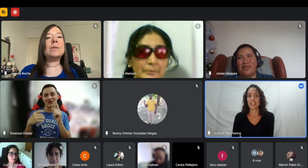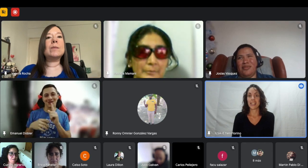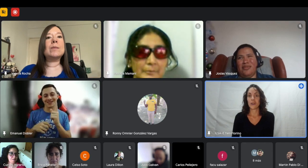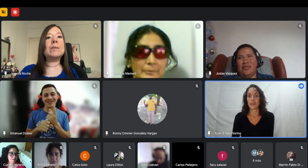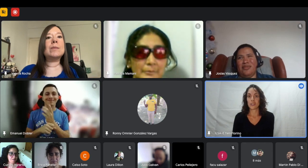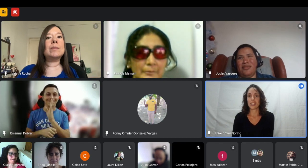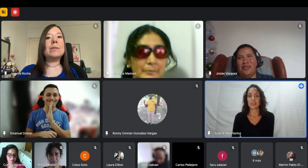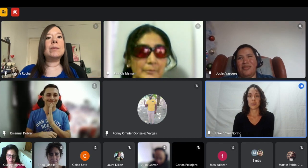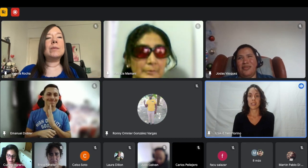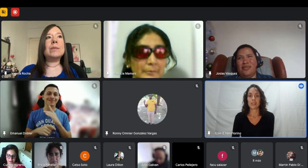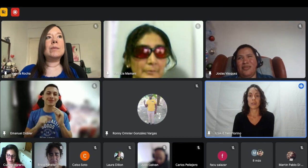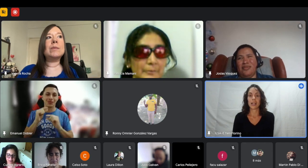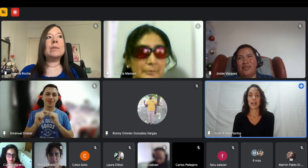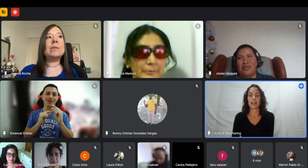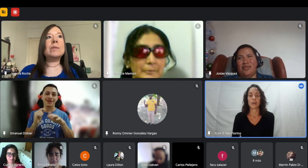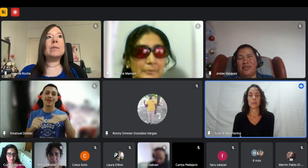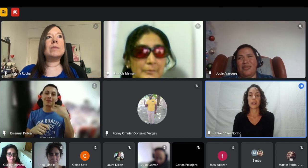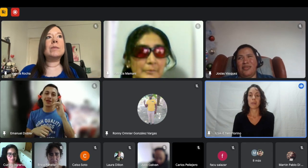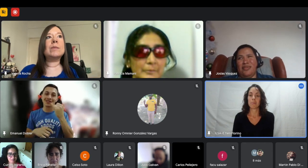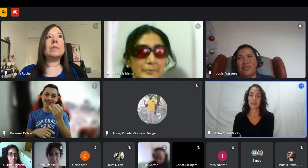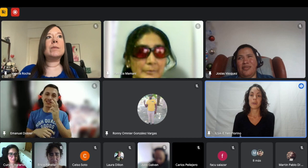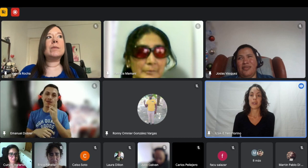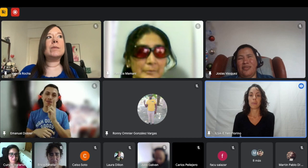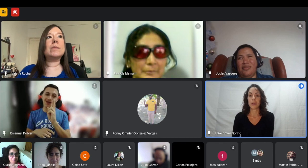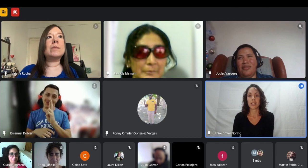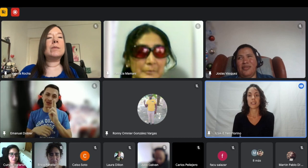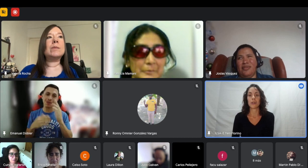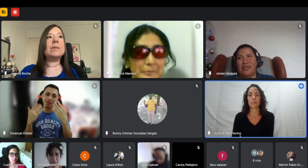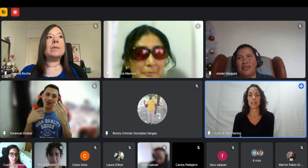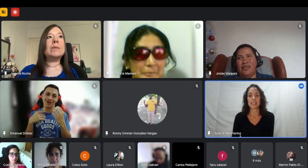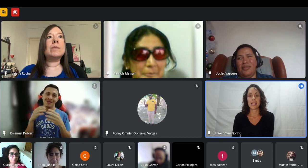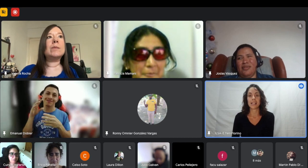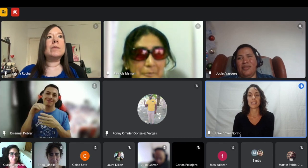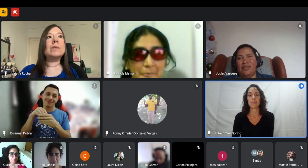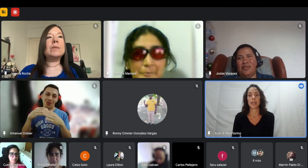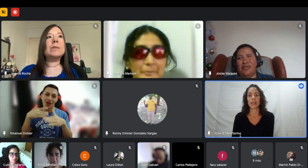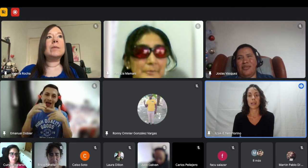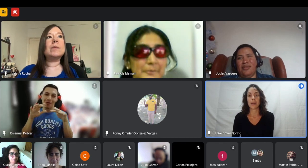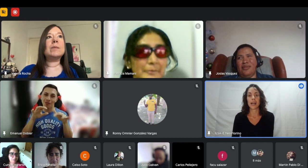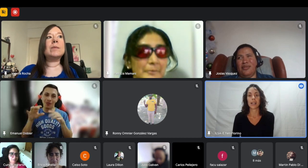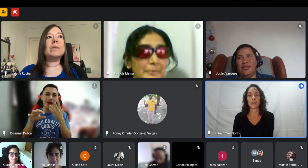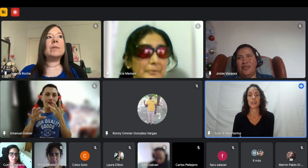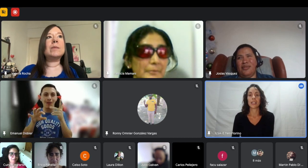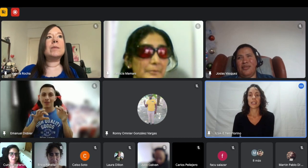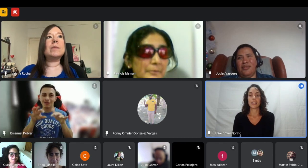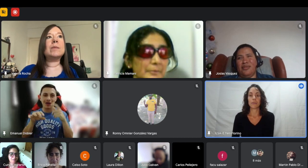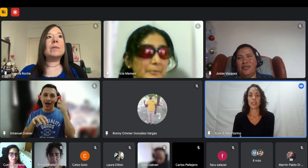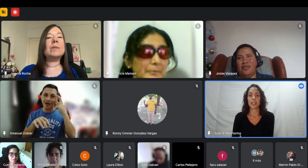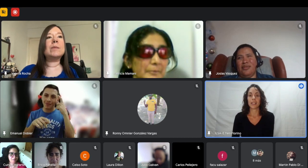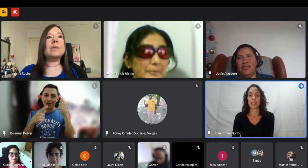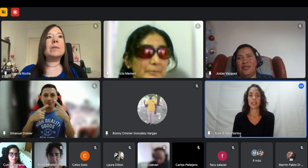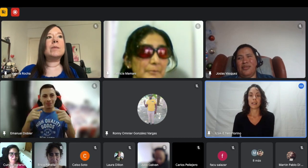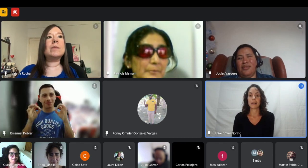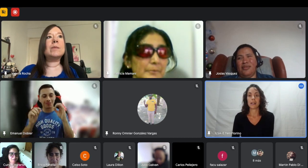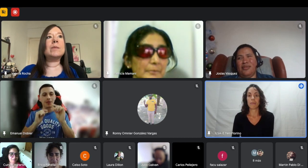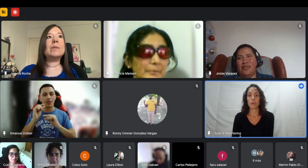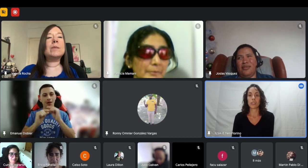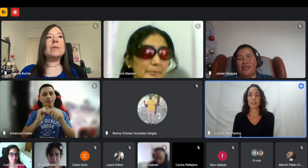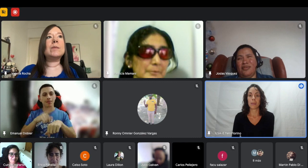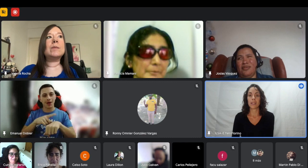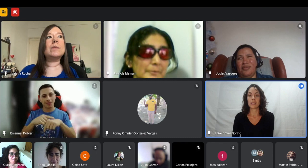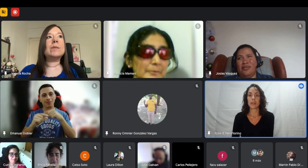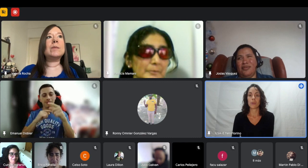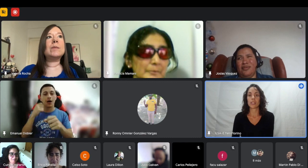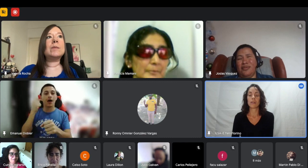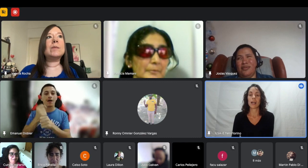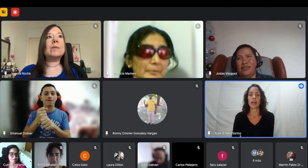deseos quería conocer sobre eso sobre la computadora pero bueno a poquito con paciencia miraba al hermano y fue le fue